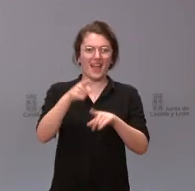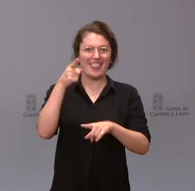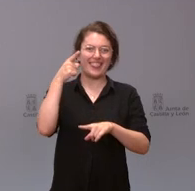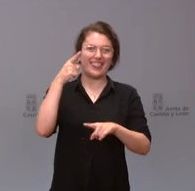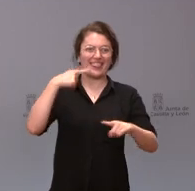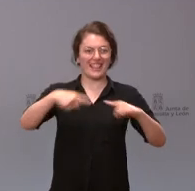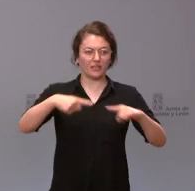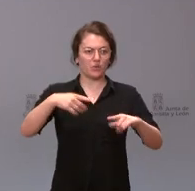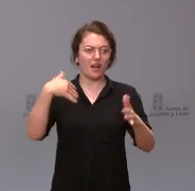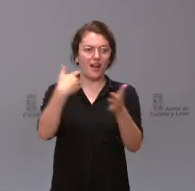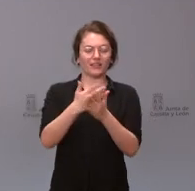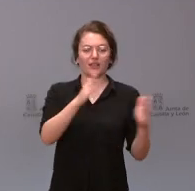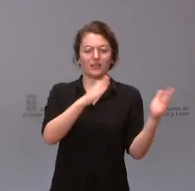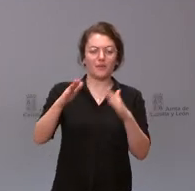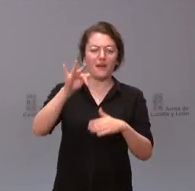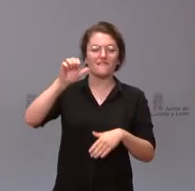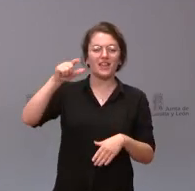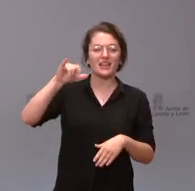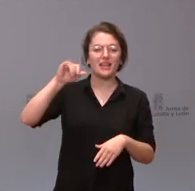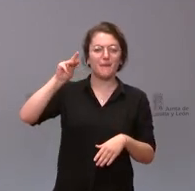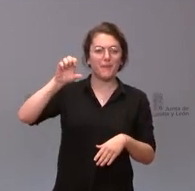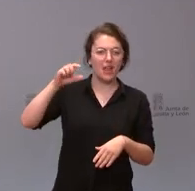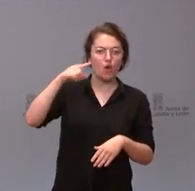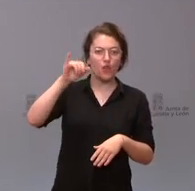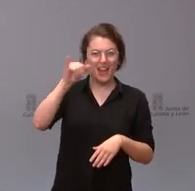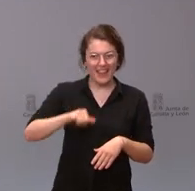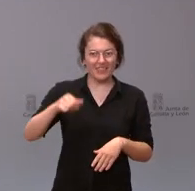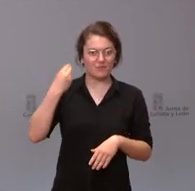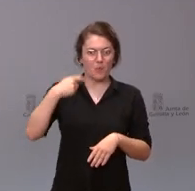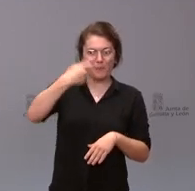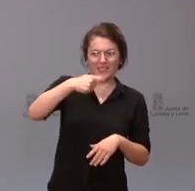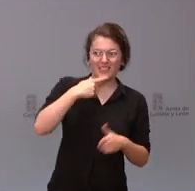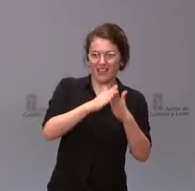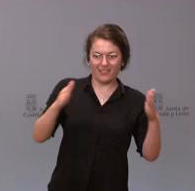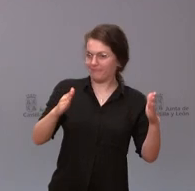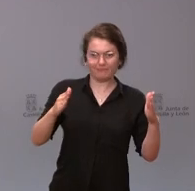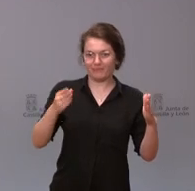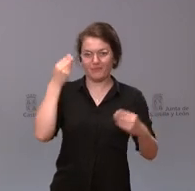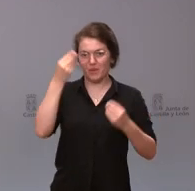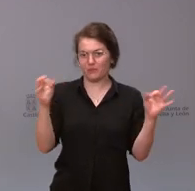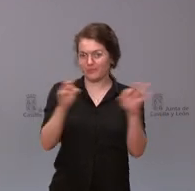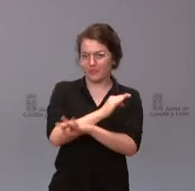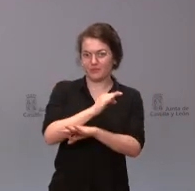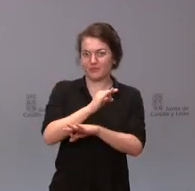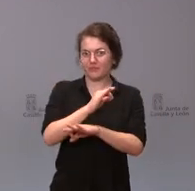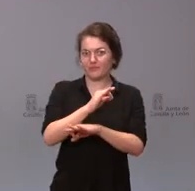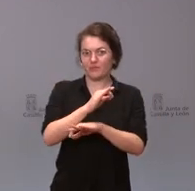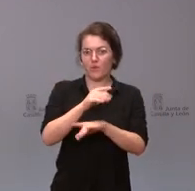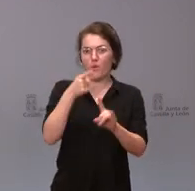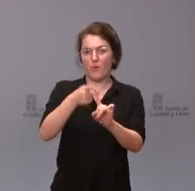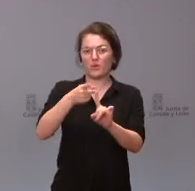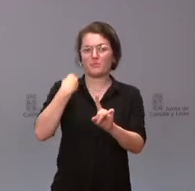Felipe González como presidente del gobierno de España creo que es equivocado utilizar esta norma de